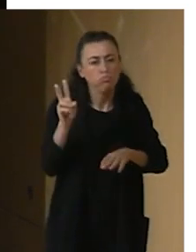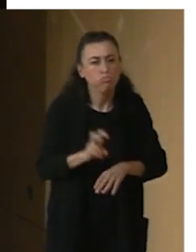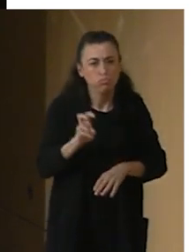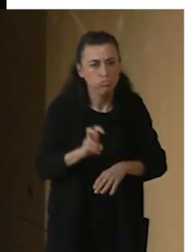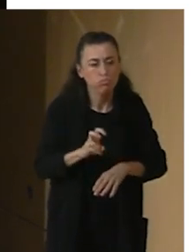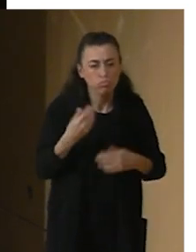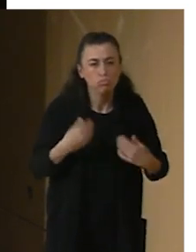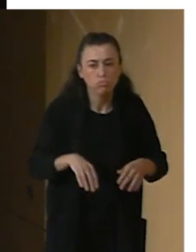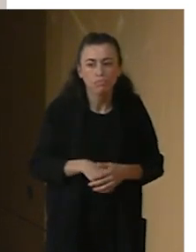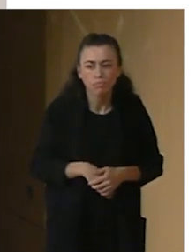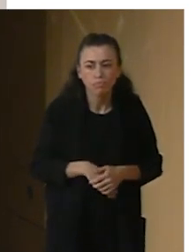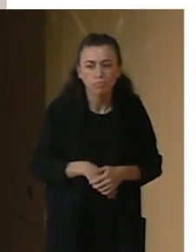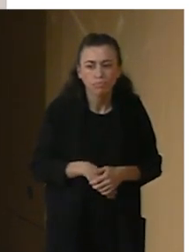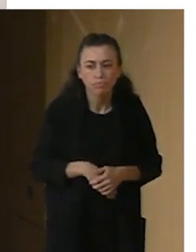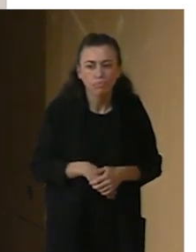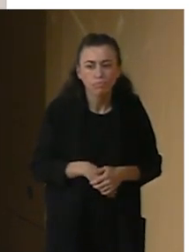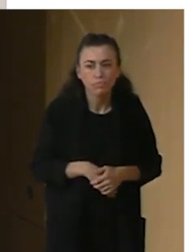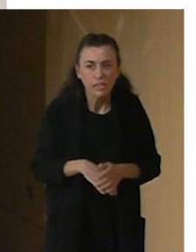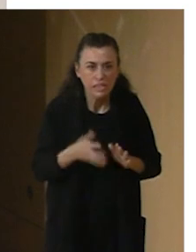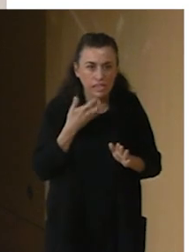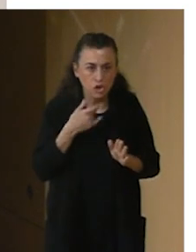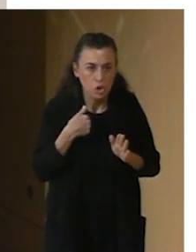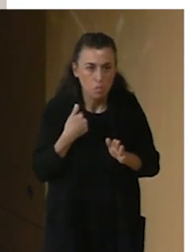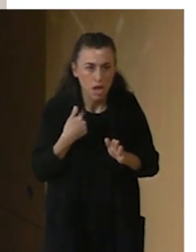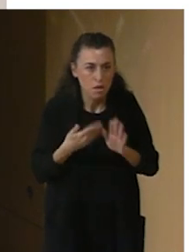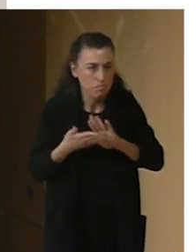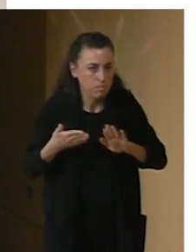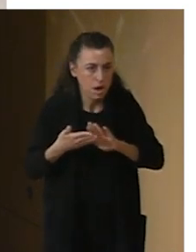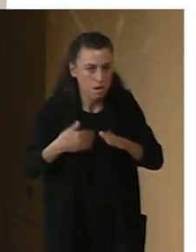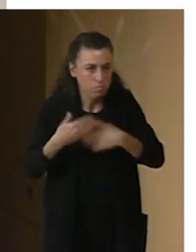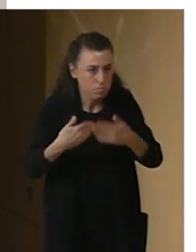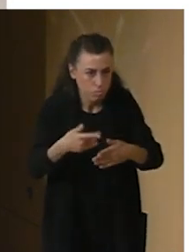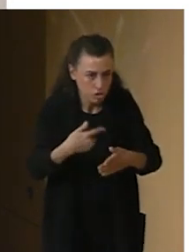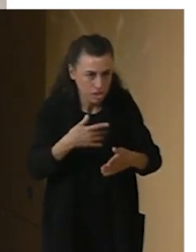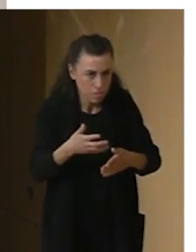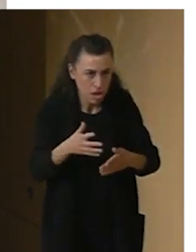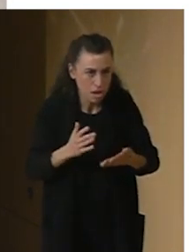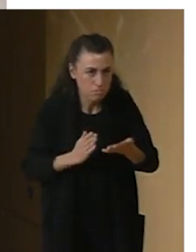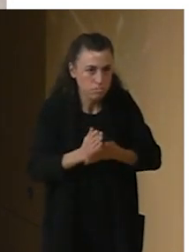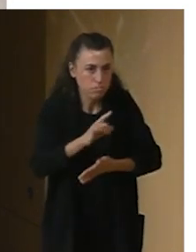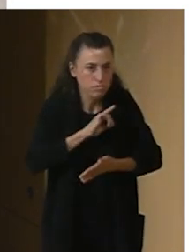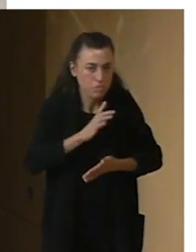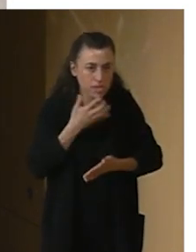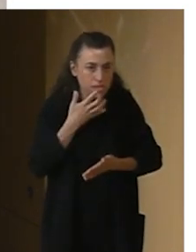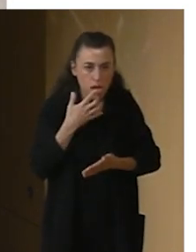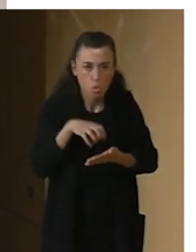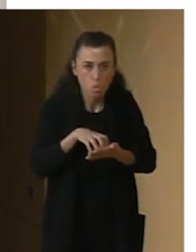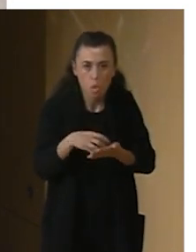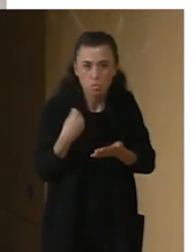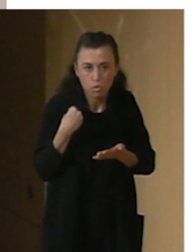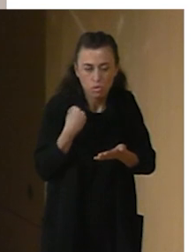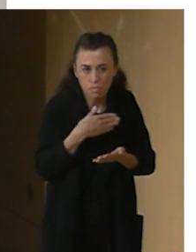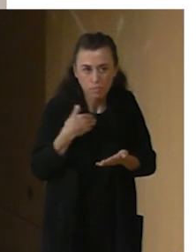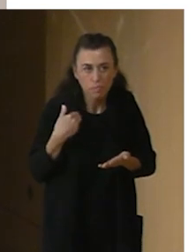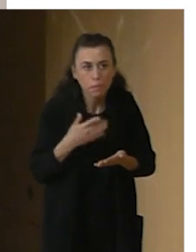Y luego, a lo mejor si voy muy rápido y me queréis hacer alguna pregunta, me decís, pero os traíamos cuatro propuestas de